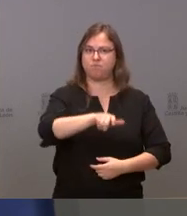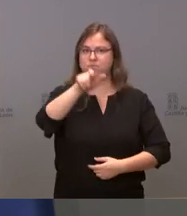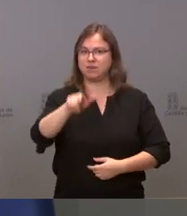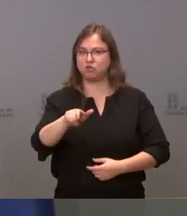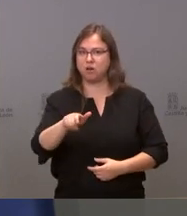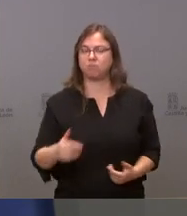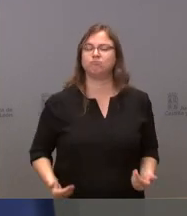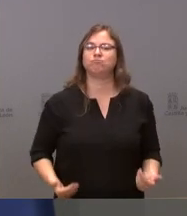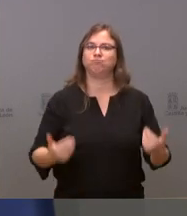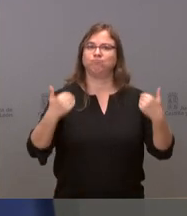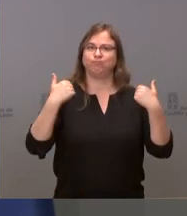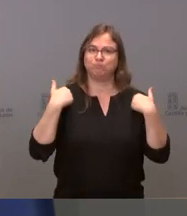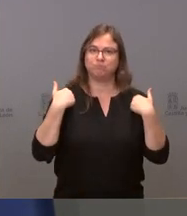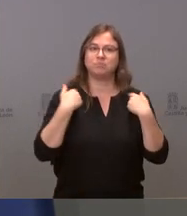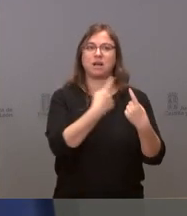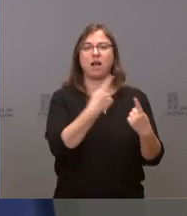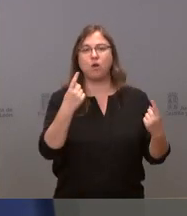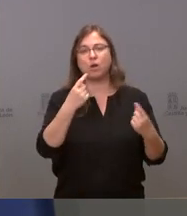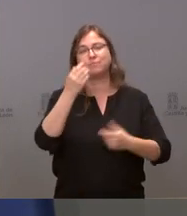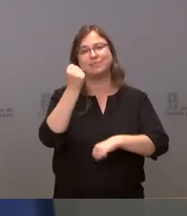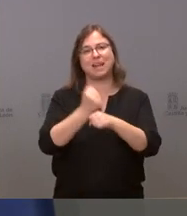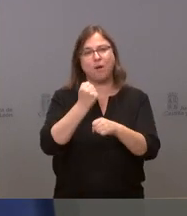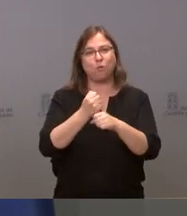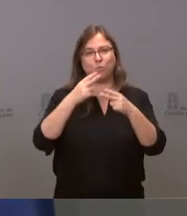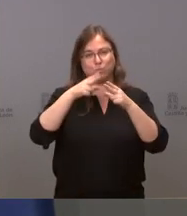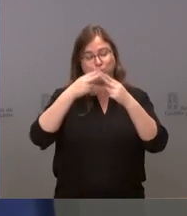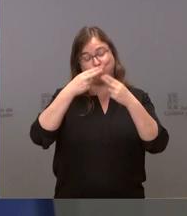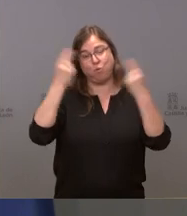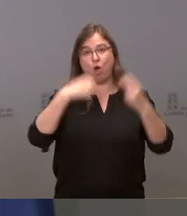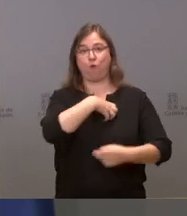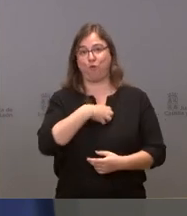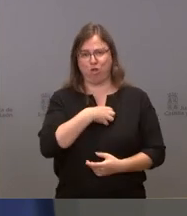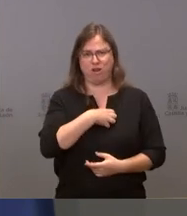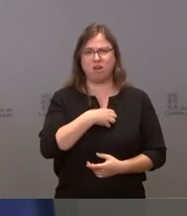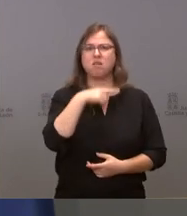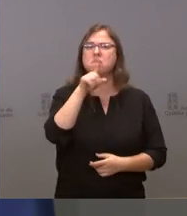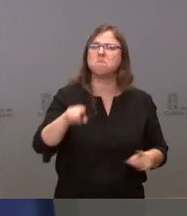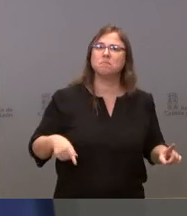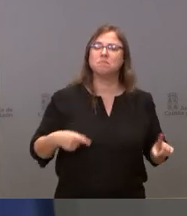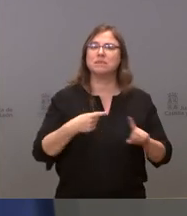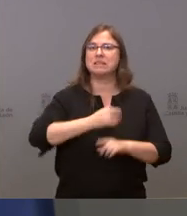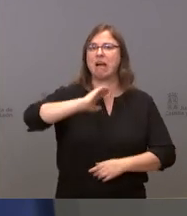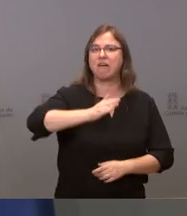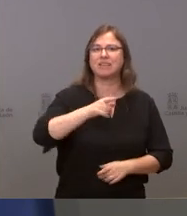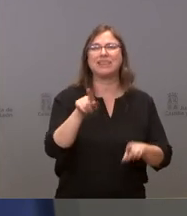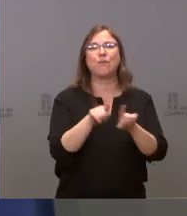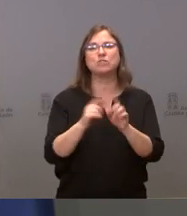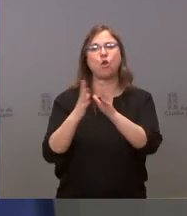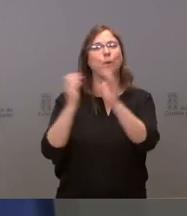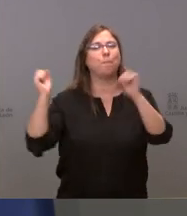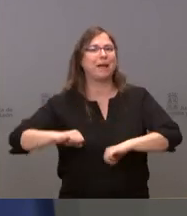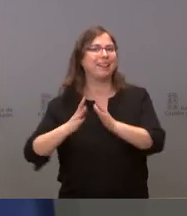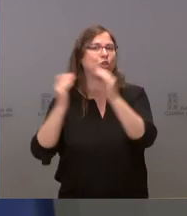importantísimo porcentaje de empleados públicos, con quien está principalmente afectado y que no se pacte siempre